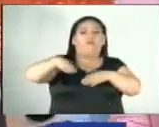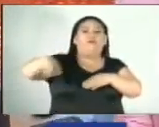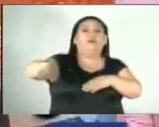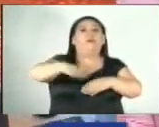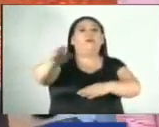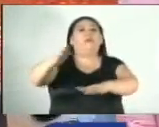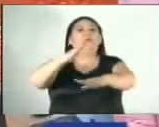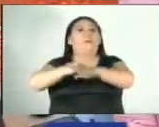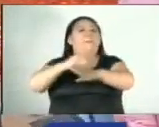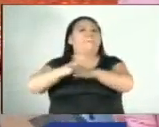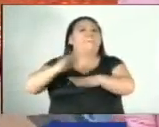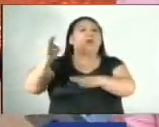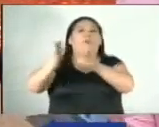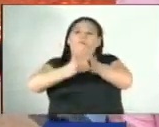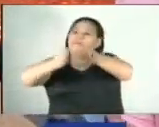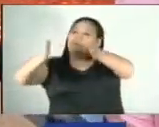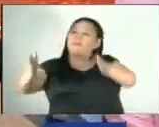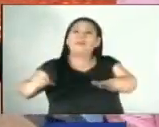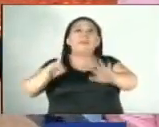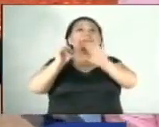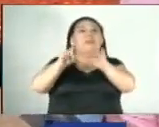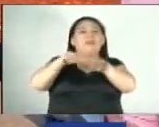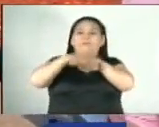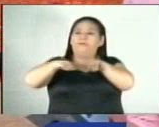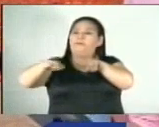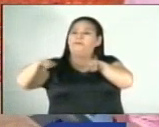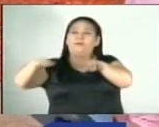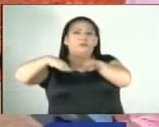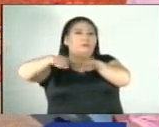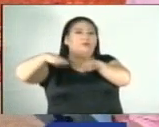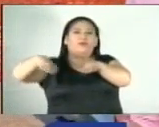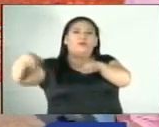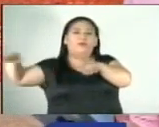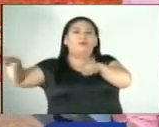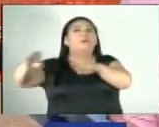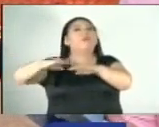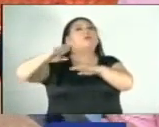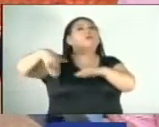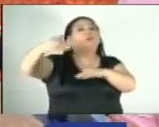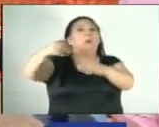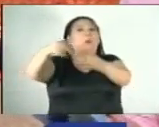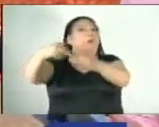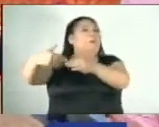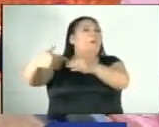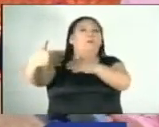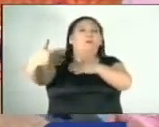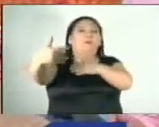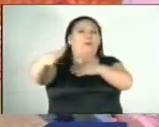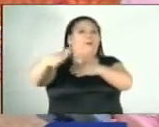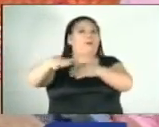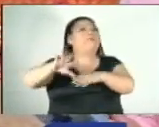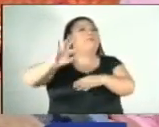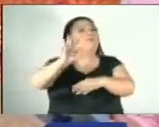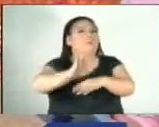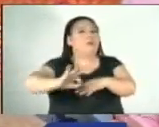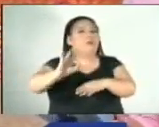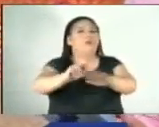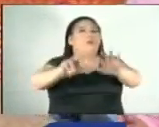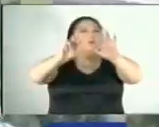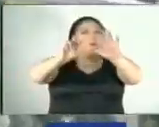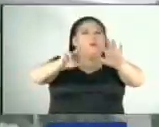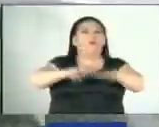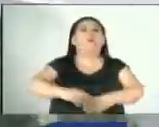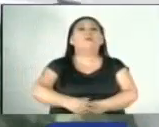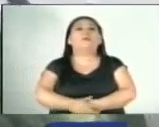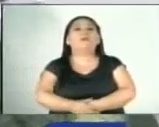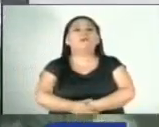tramo la carretera se amplía a seis carriles y pues del poliedro hasta Las Delicias en la ampliación va a ocho carriles.